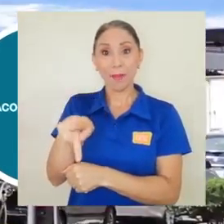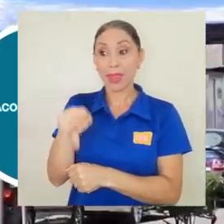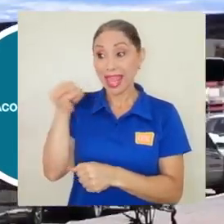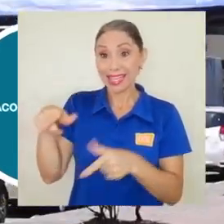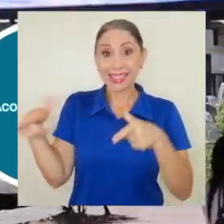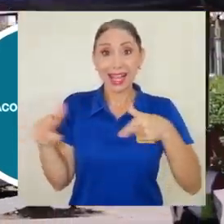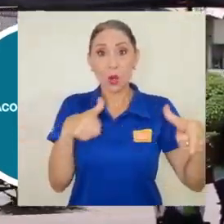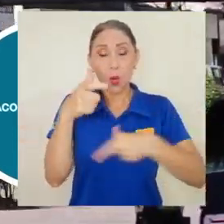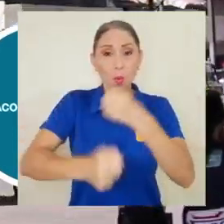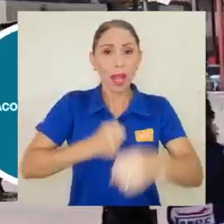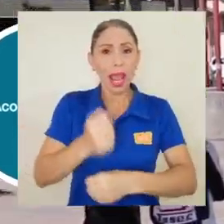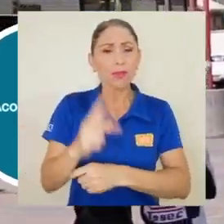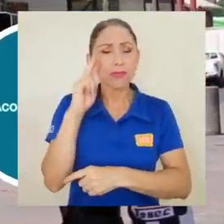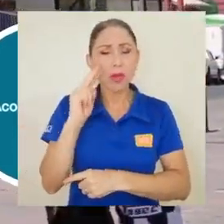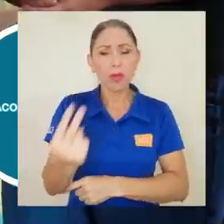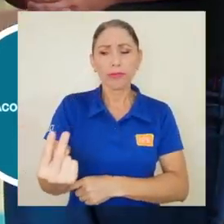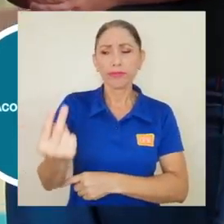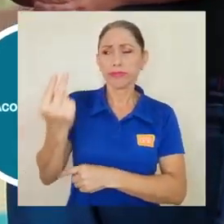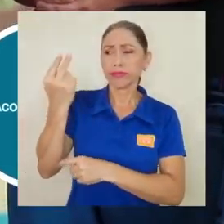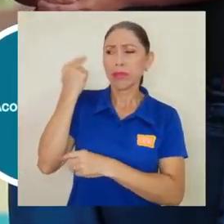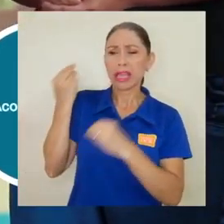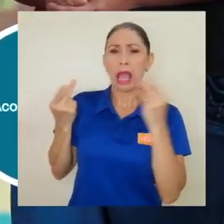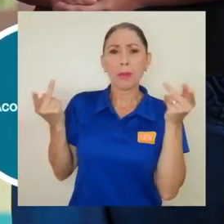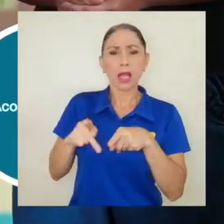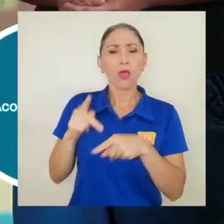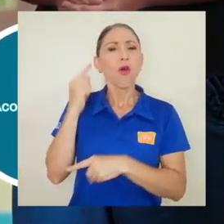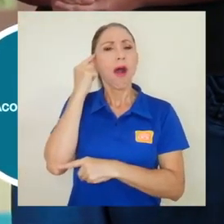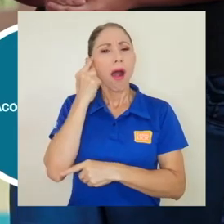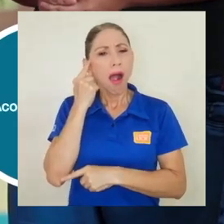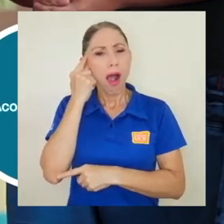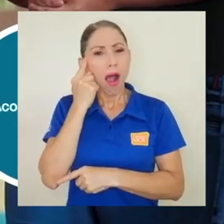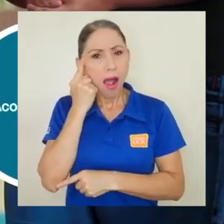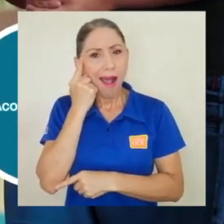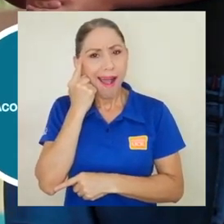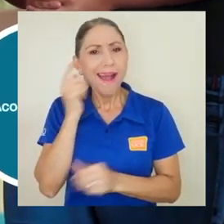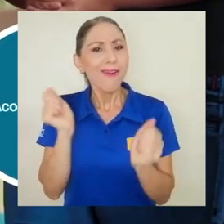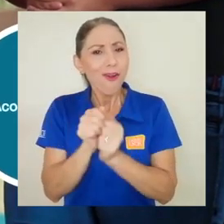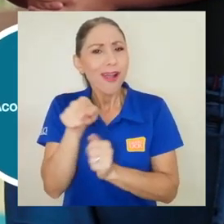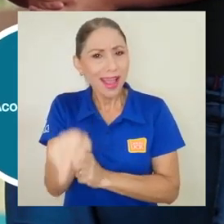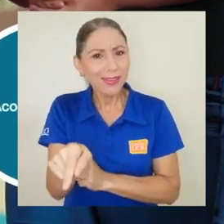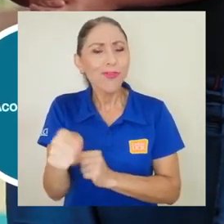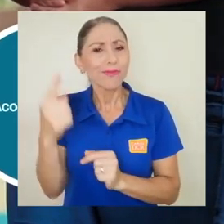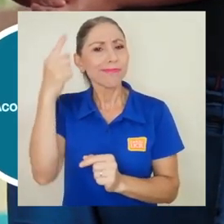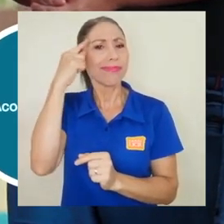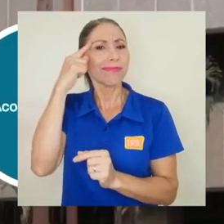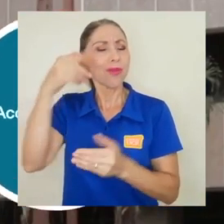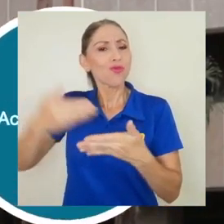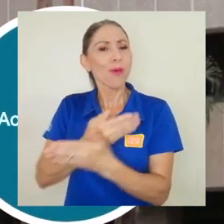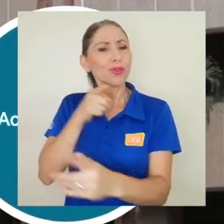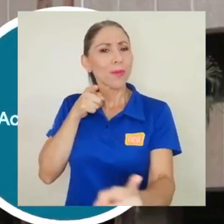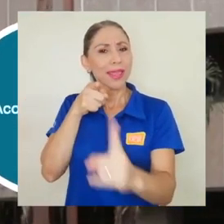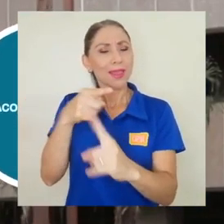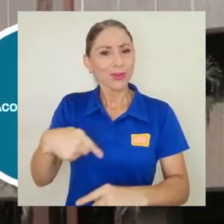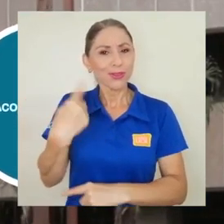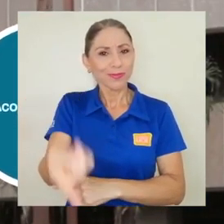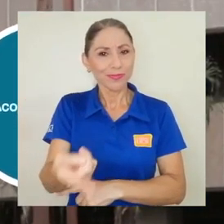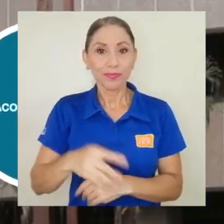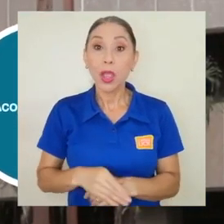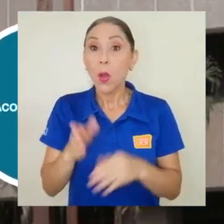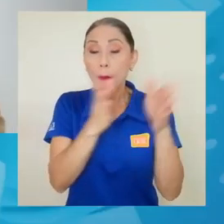este aniversario les ha llevado a mirar atrás en la historia, reflexionar y, con base en esto, plantearse nuevos objetivos. Un plan